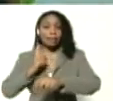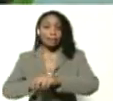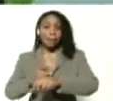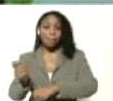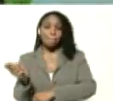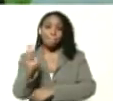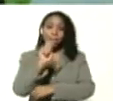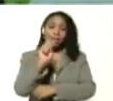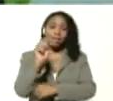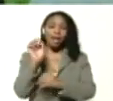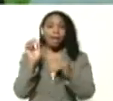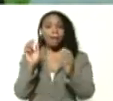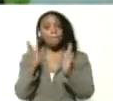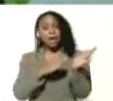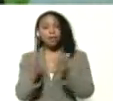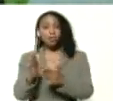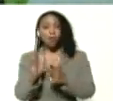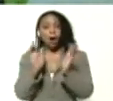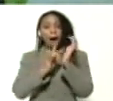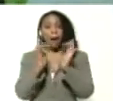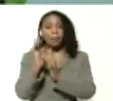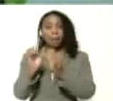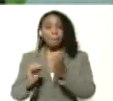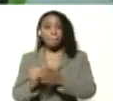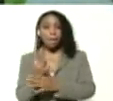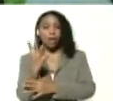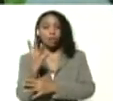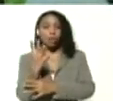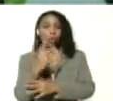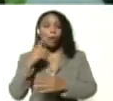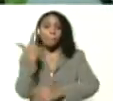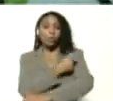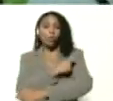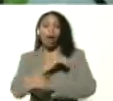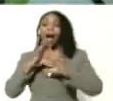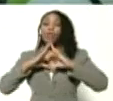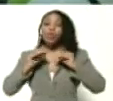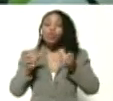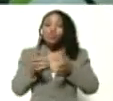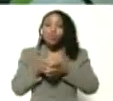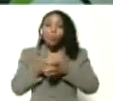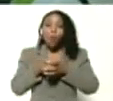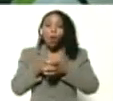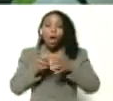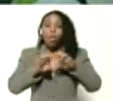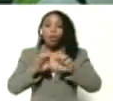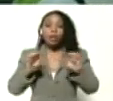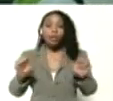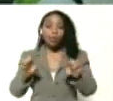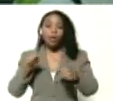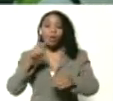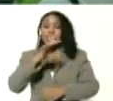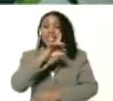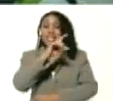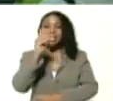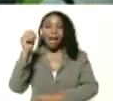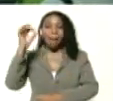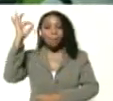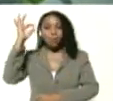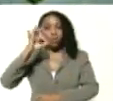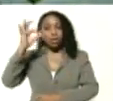marzo, abril y mayo, vamos a vacunar a todo el sector educativo, 100%,